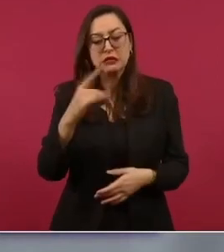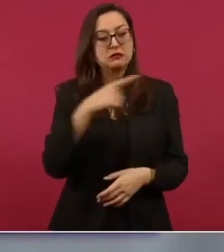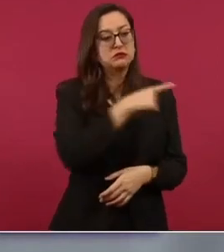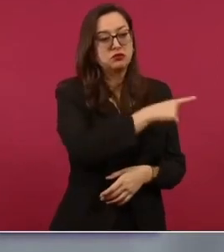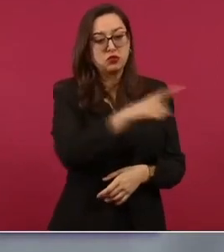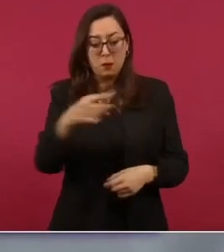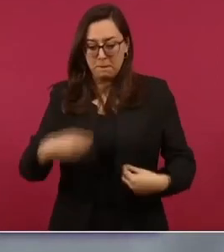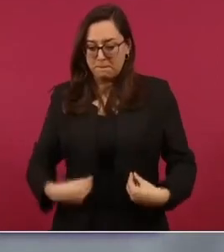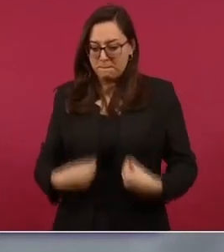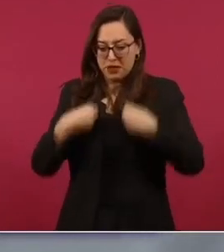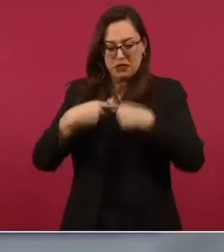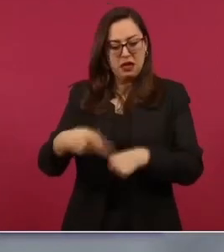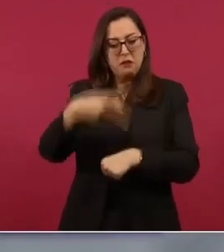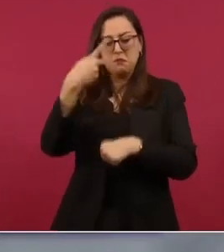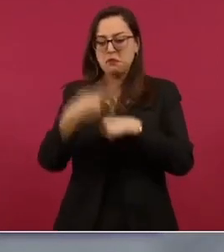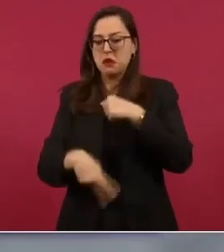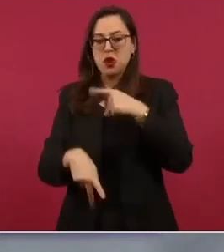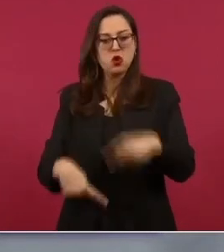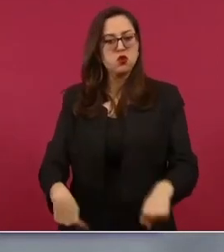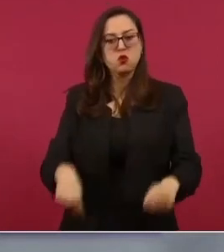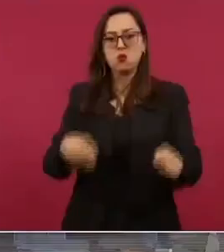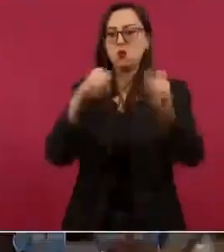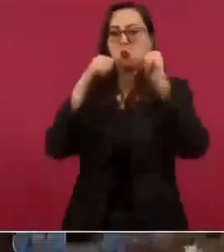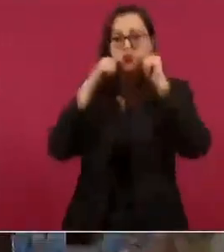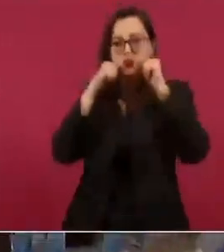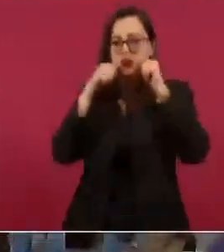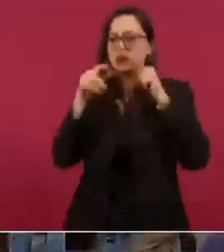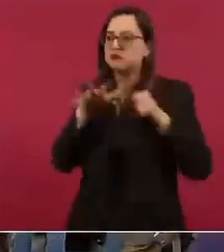para salvar a enfermos de COVID